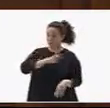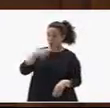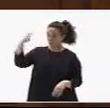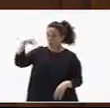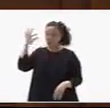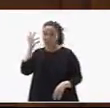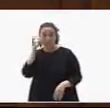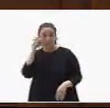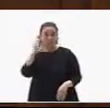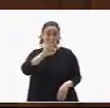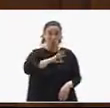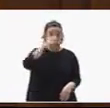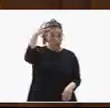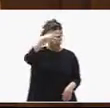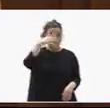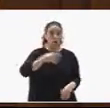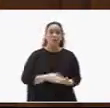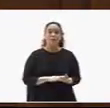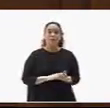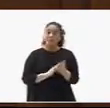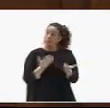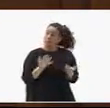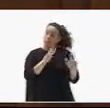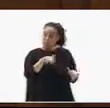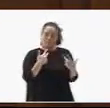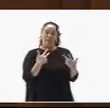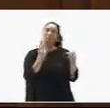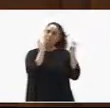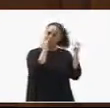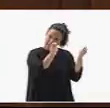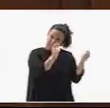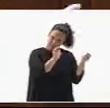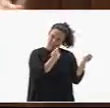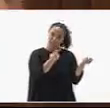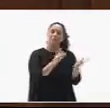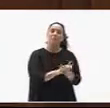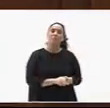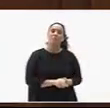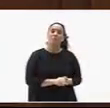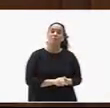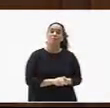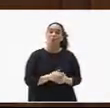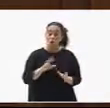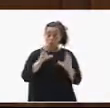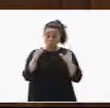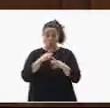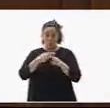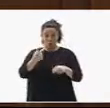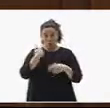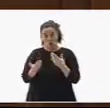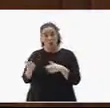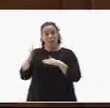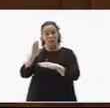señor Clavijo, permítame felicitarle. Fíjese que posiblemente el grupo al que represento, el grupo